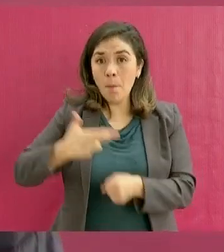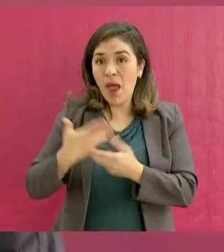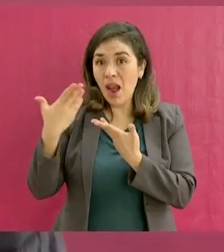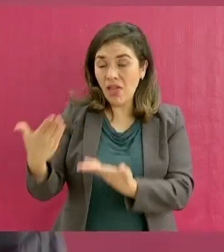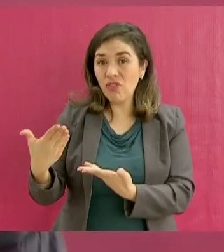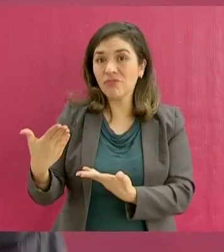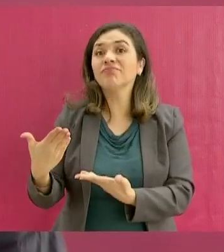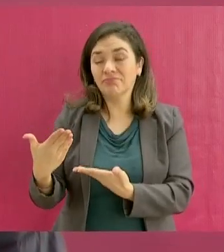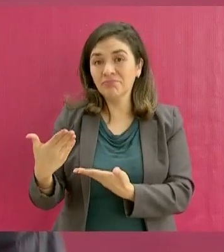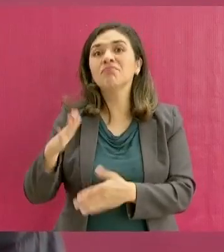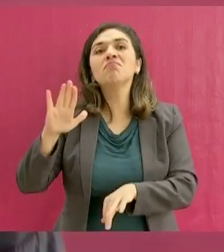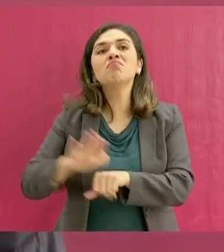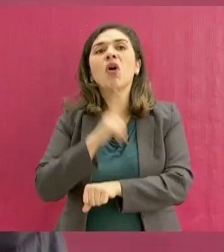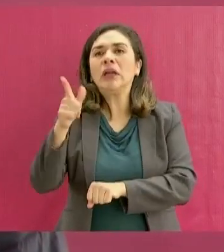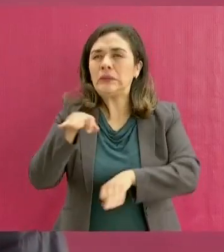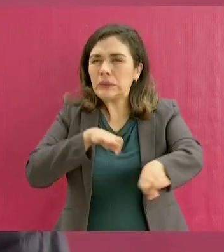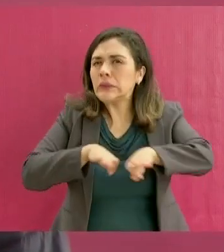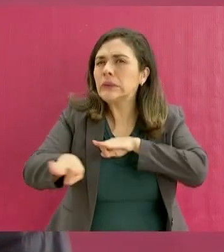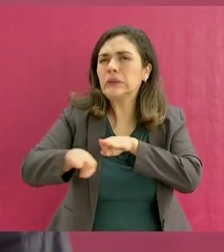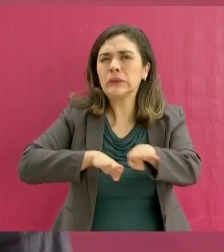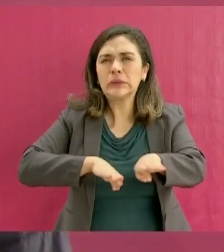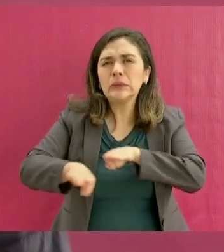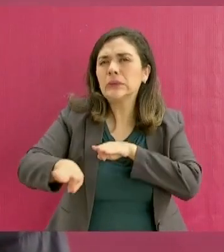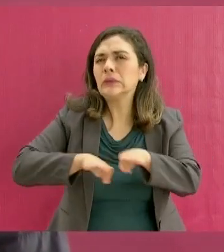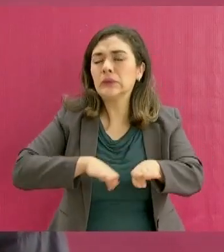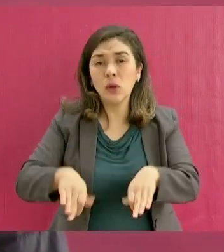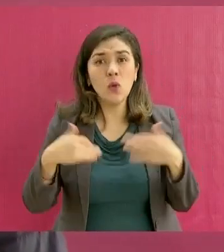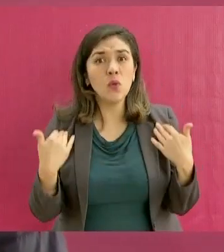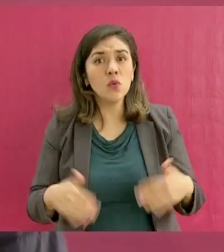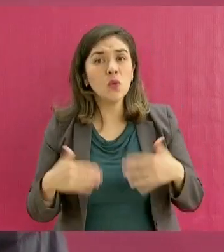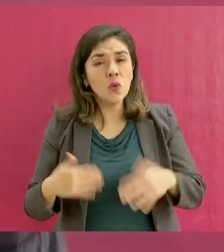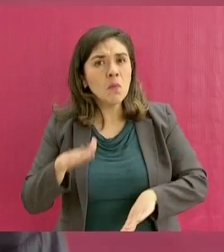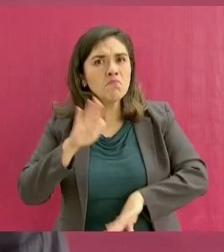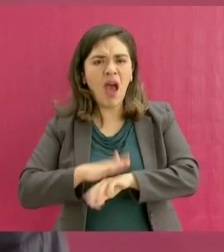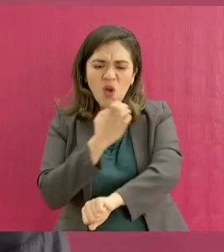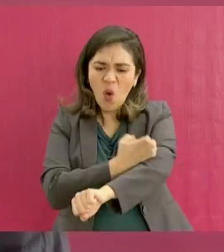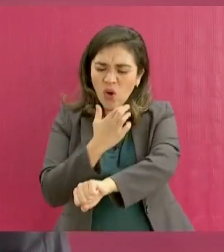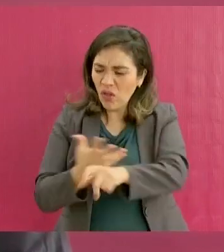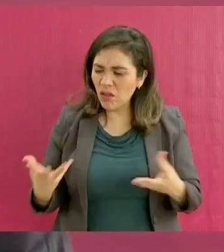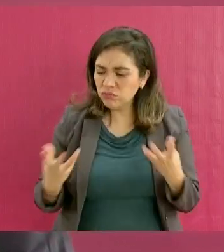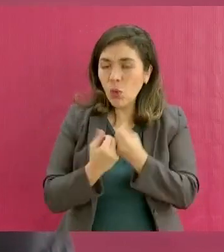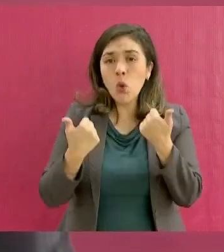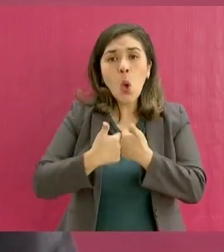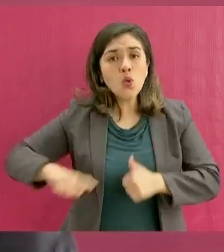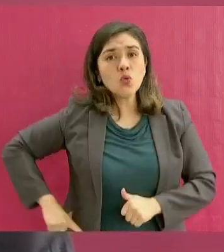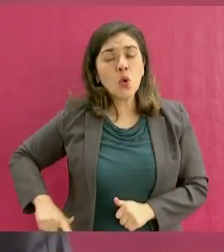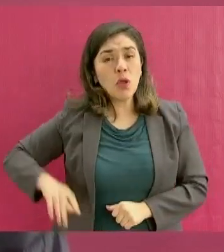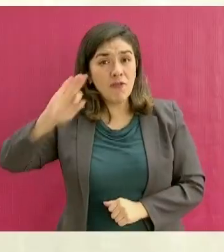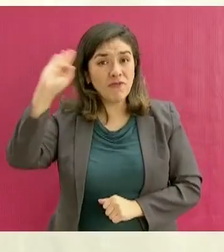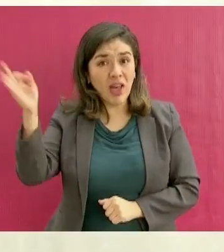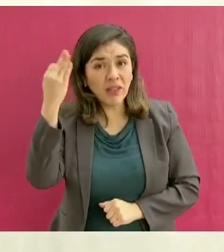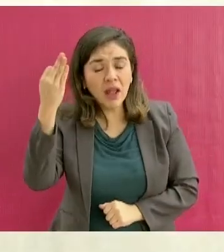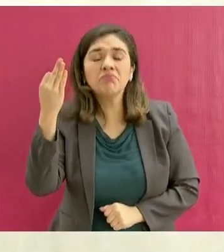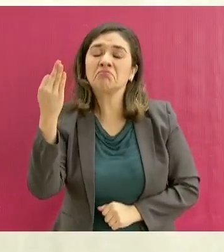de Tlaxcala por trabajar de manera coordinada con el gobierno federal, federal,